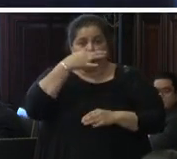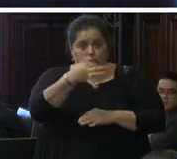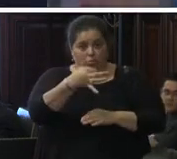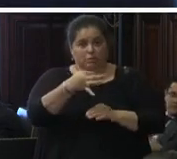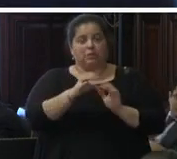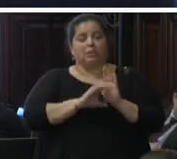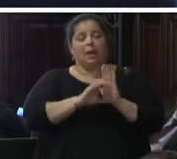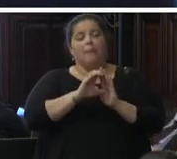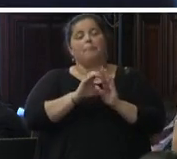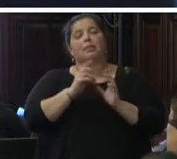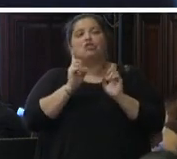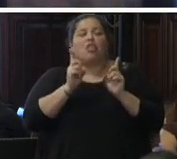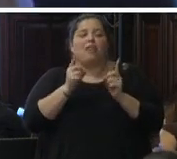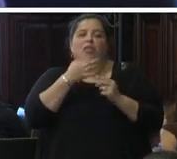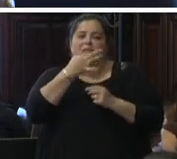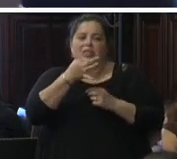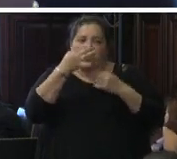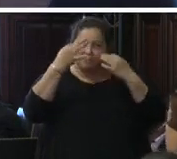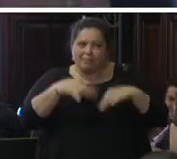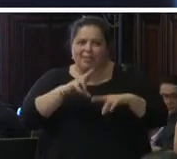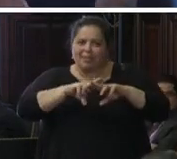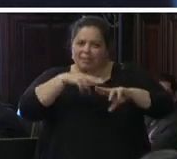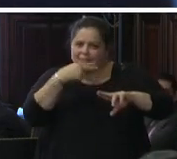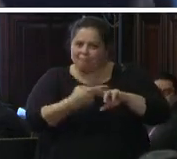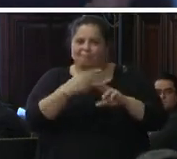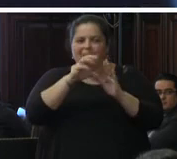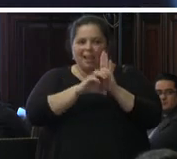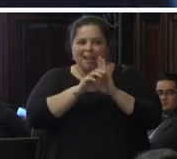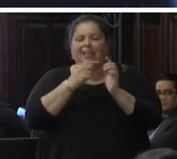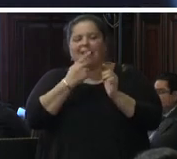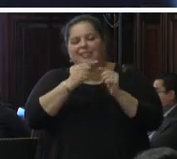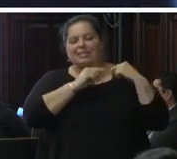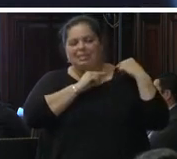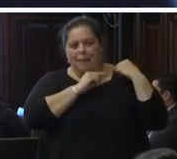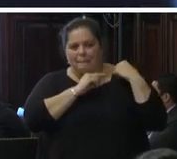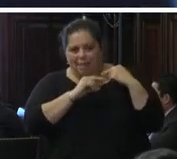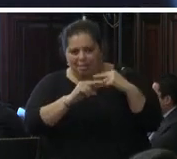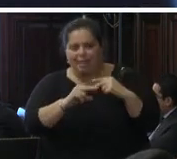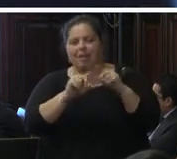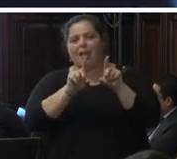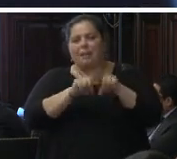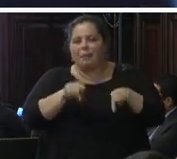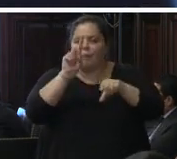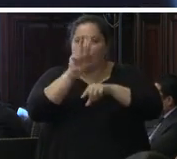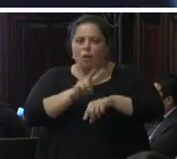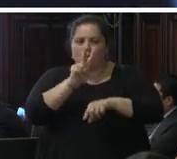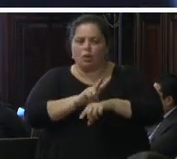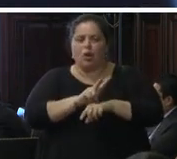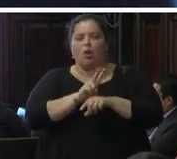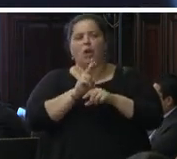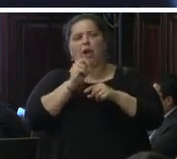ratificación se mantiene el control la disposición